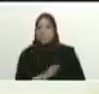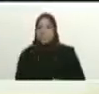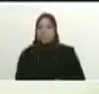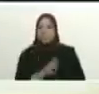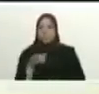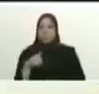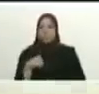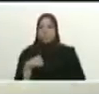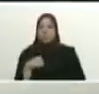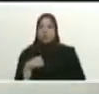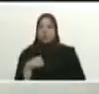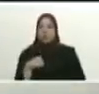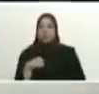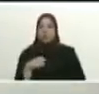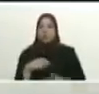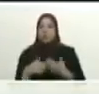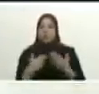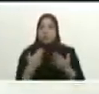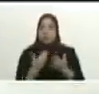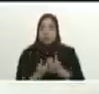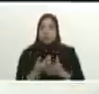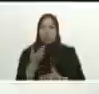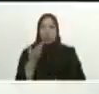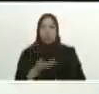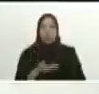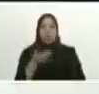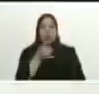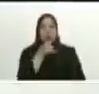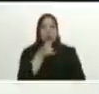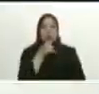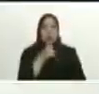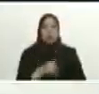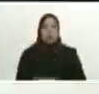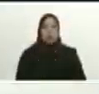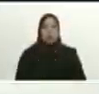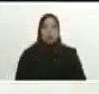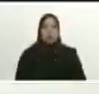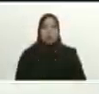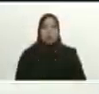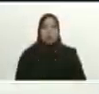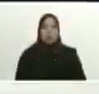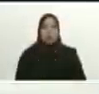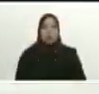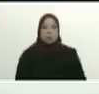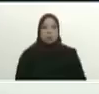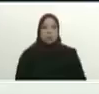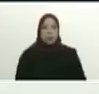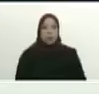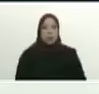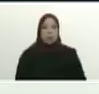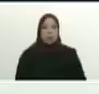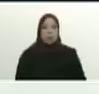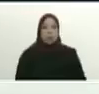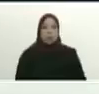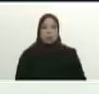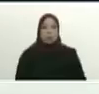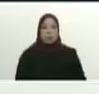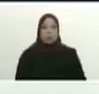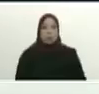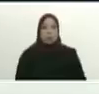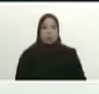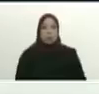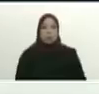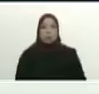llegada allí estaban las autoridades civiles militares policiales en